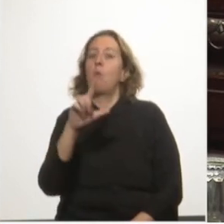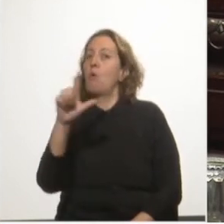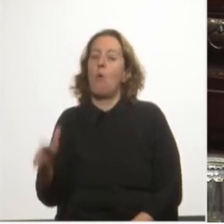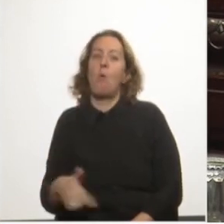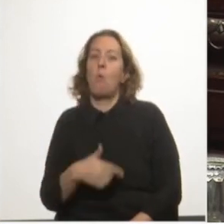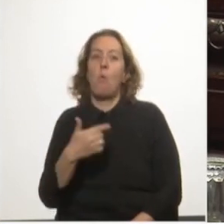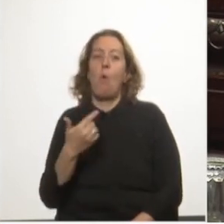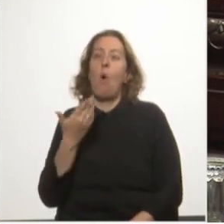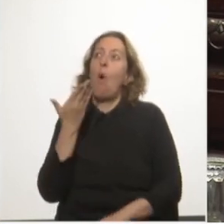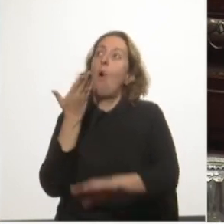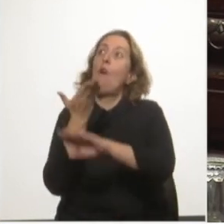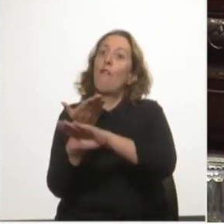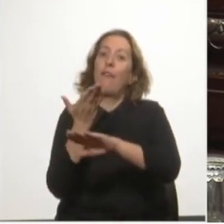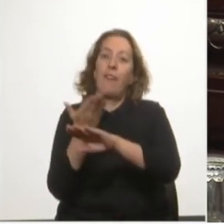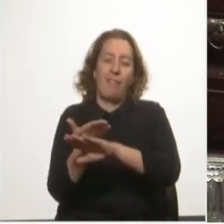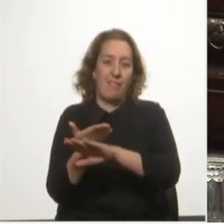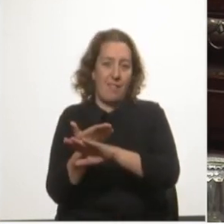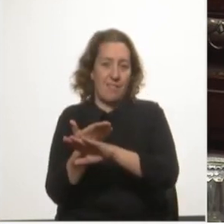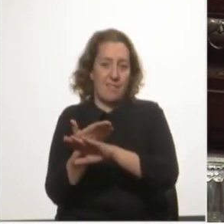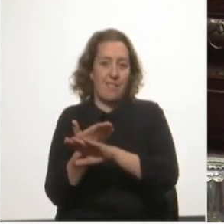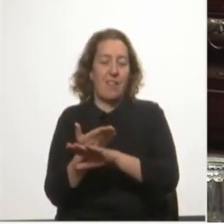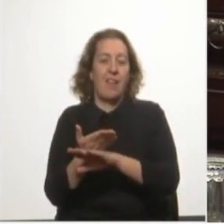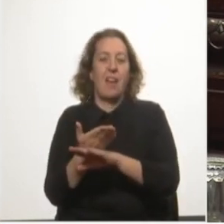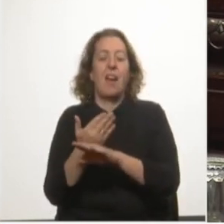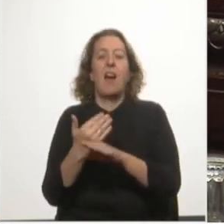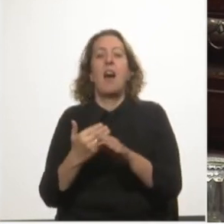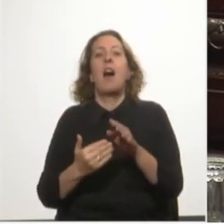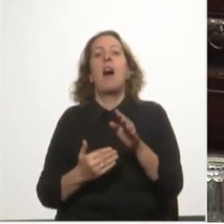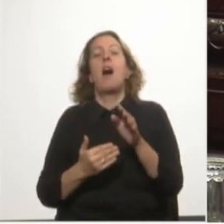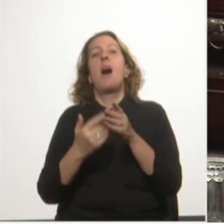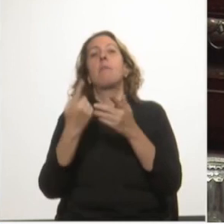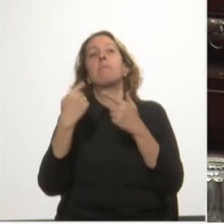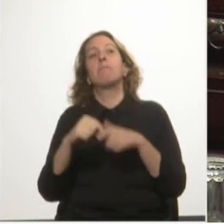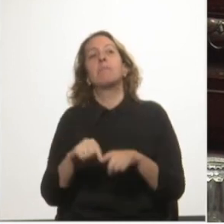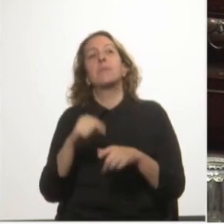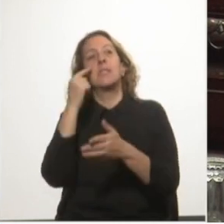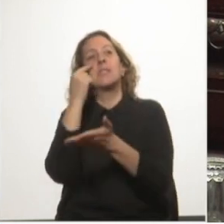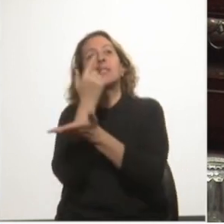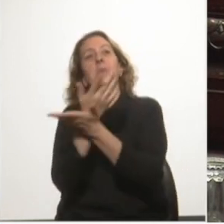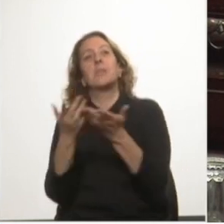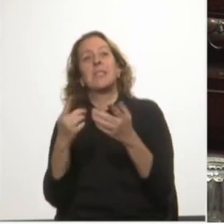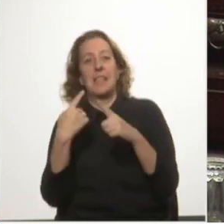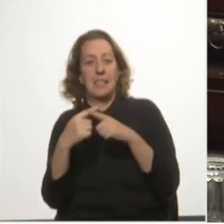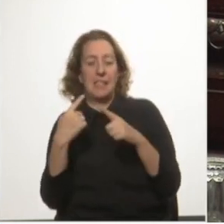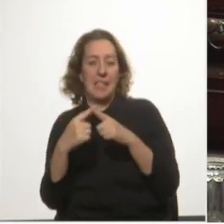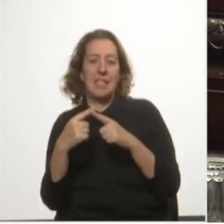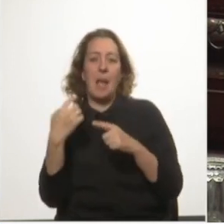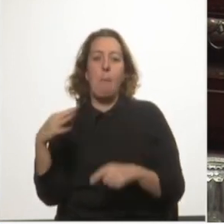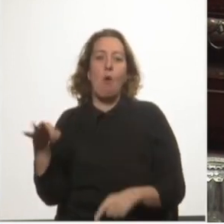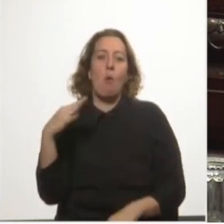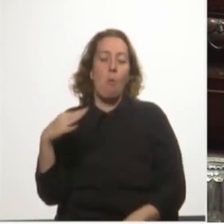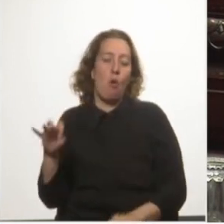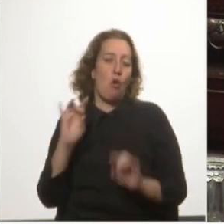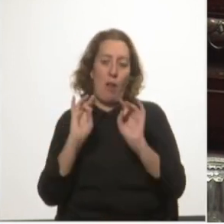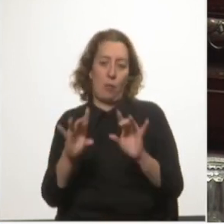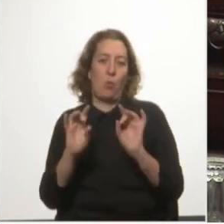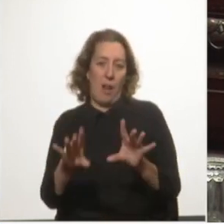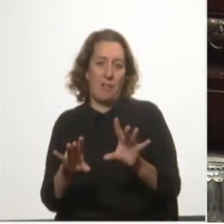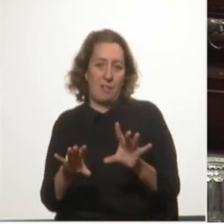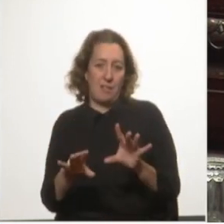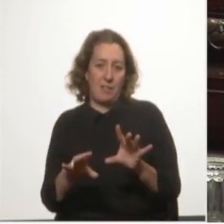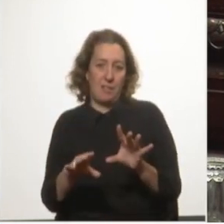válidos en las subastas realizadas, se demuestra la existencia de un monopolio natural, un